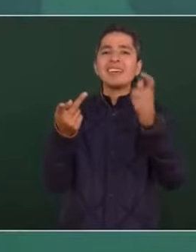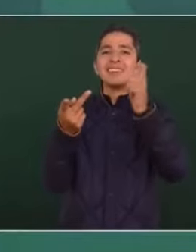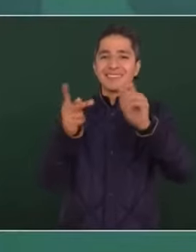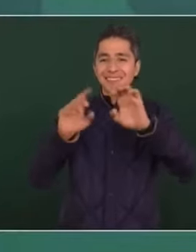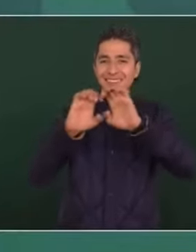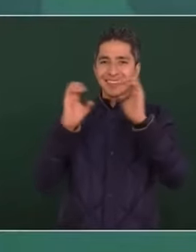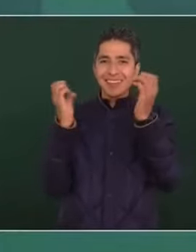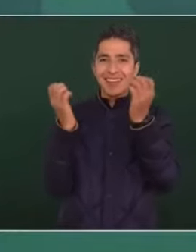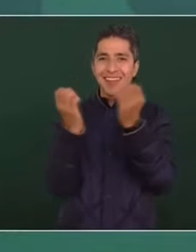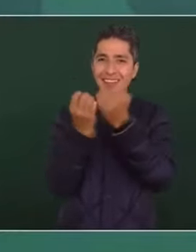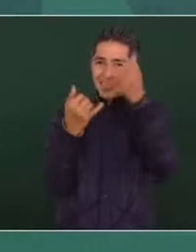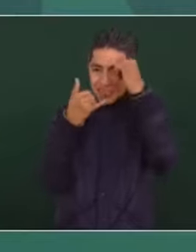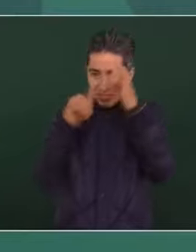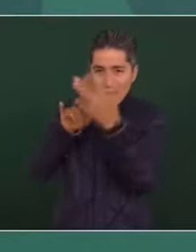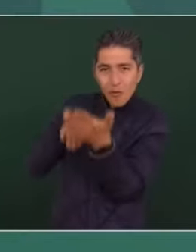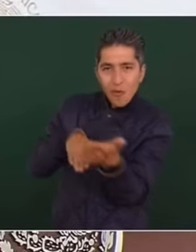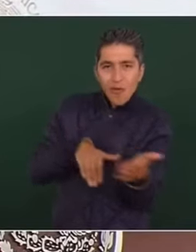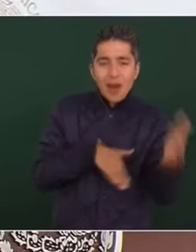Aguascalientes.